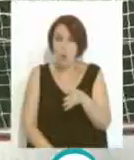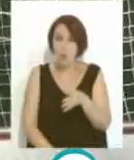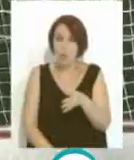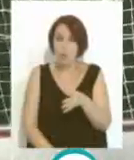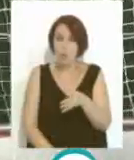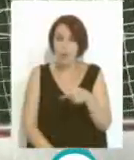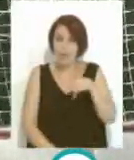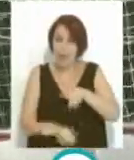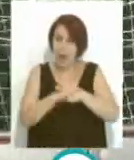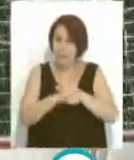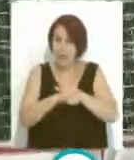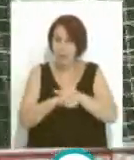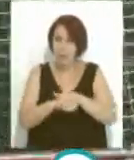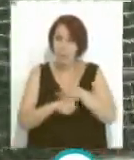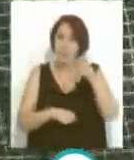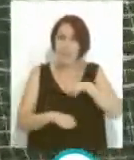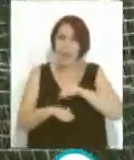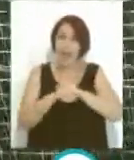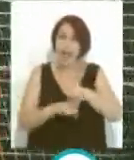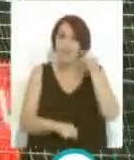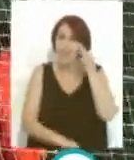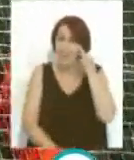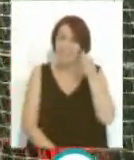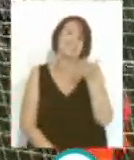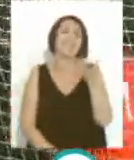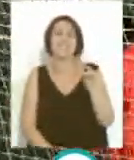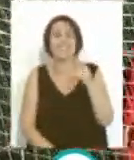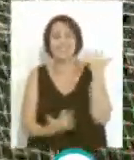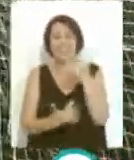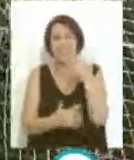amigos y sobre todo amigas. las amigas sobre todo.